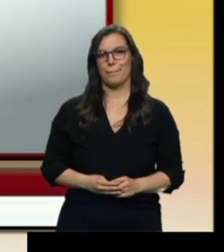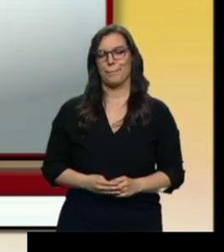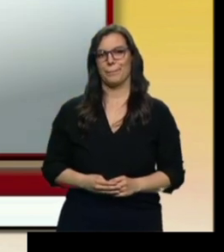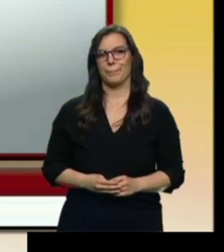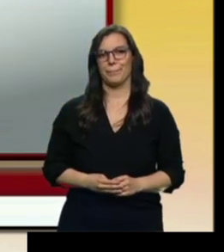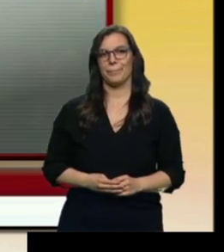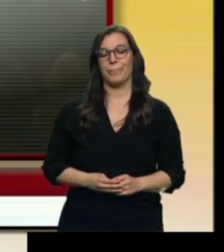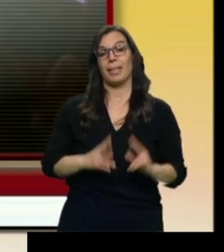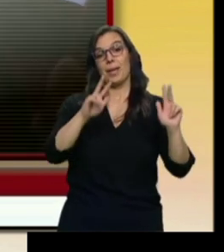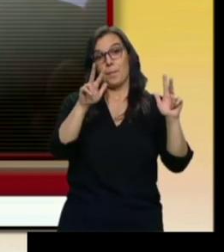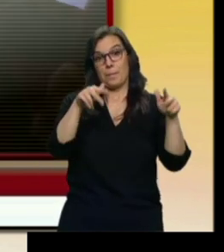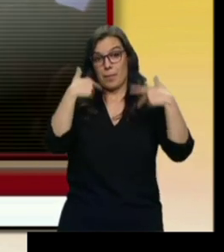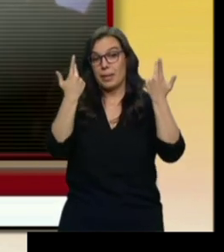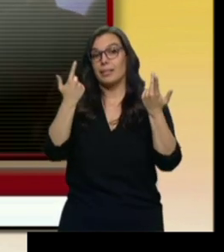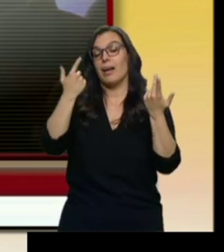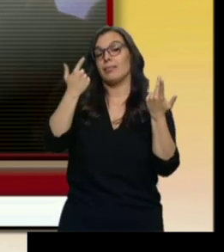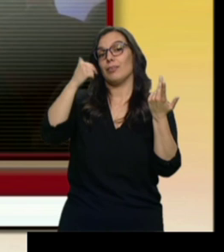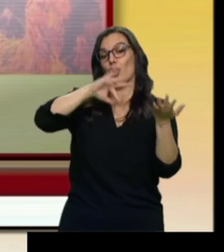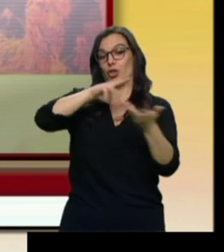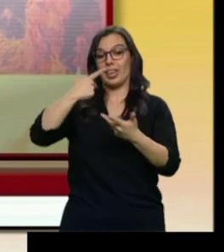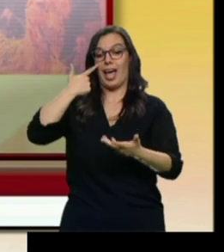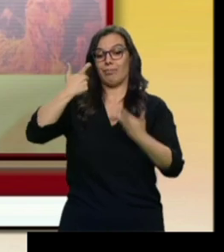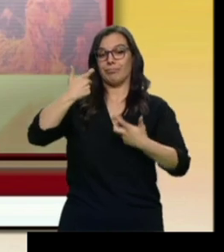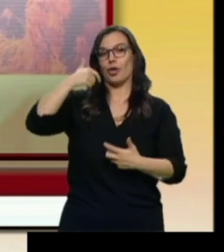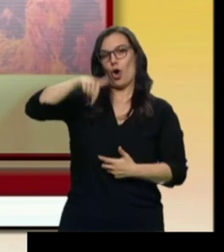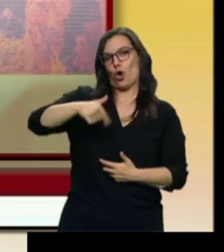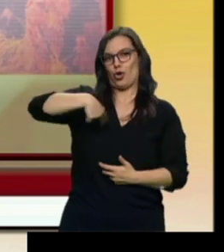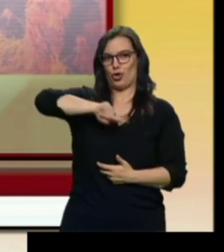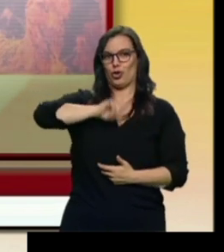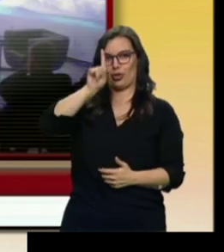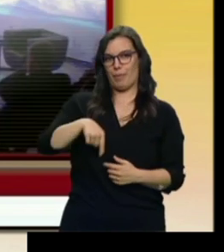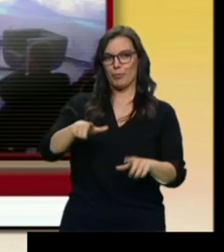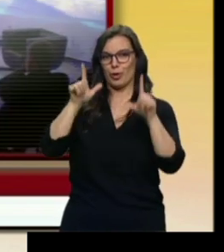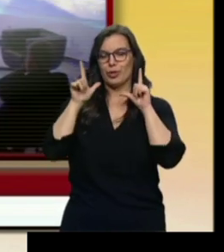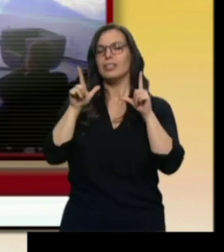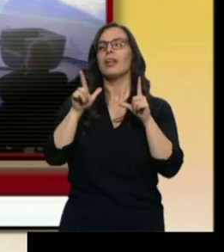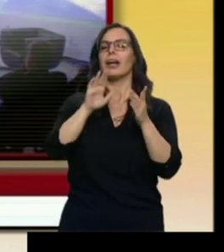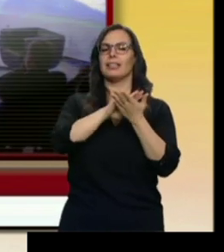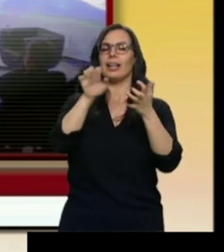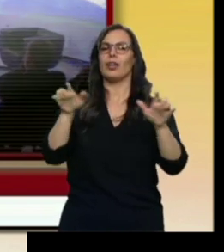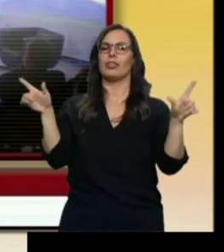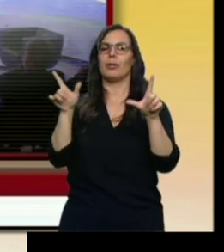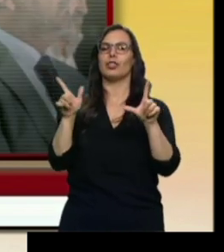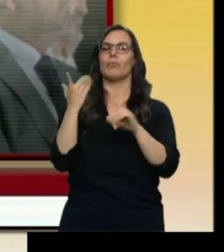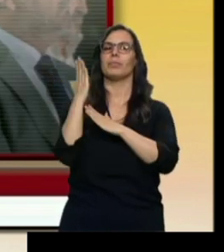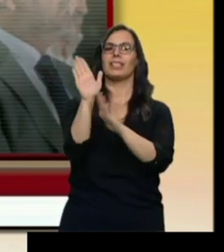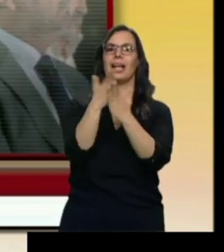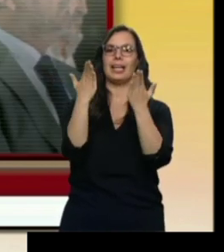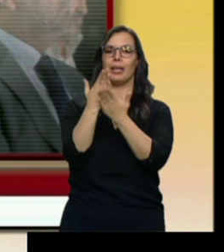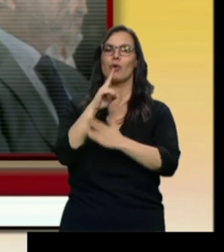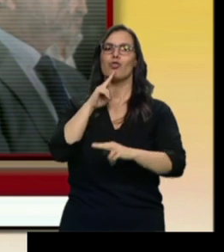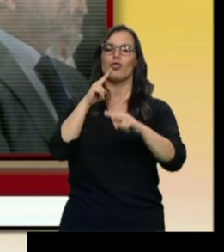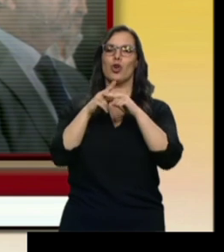Nos van a permitir que hoy esta casa protagonice una de las citas del día. Castilla y León Televisión presenta el libro Horizonte Castilla y León.